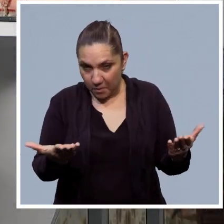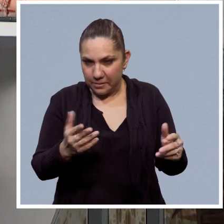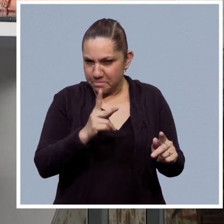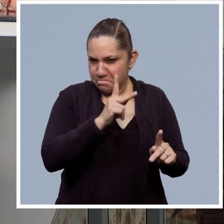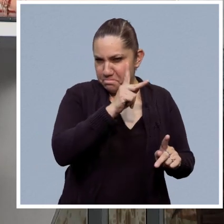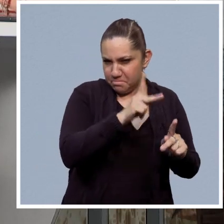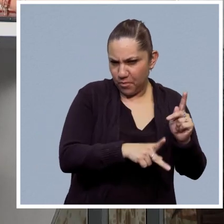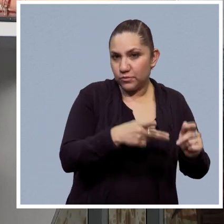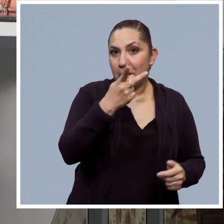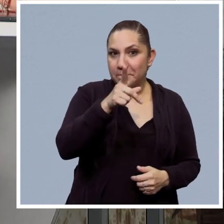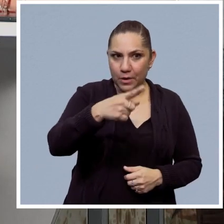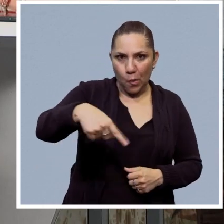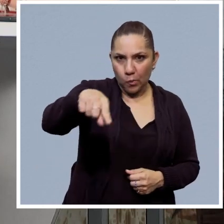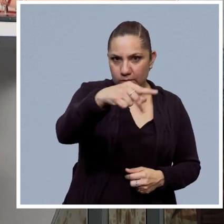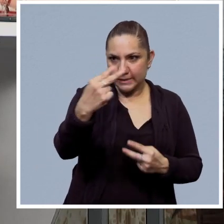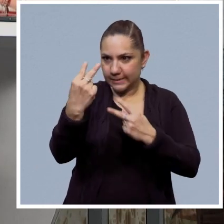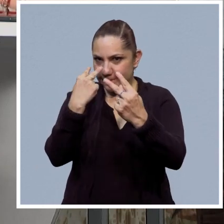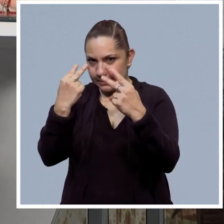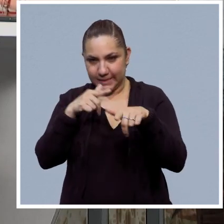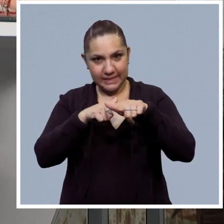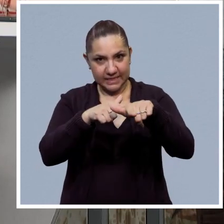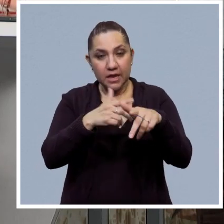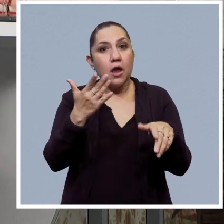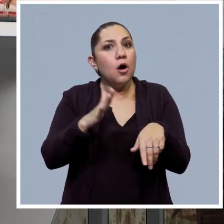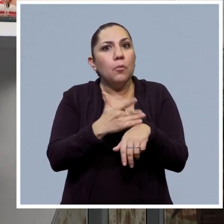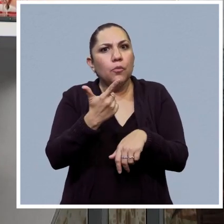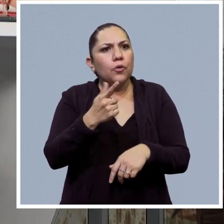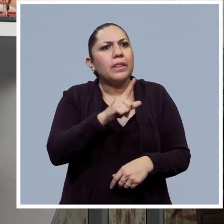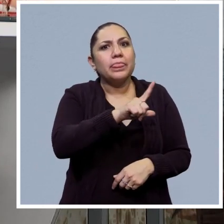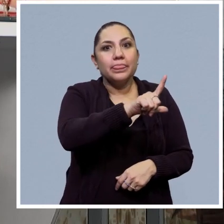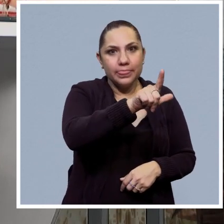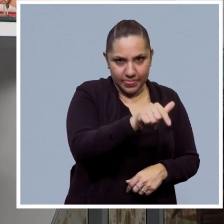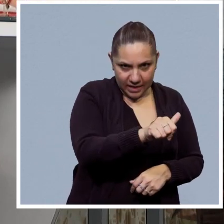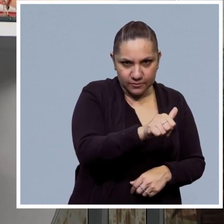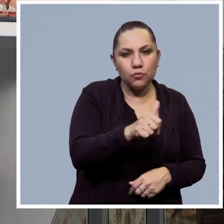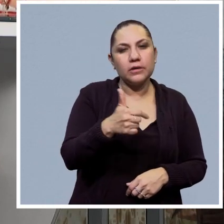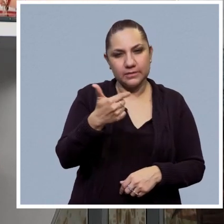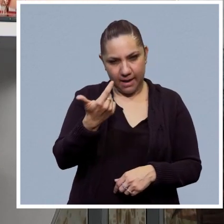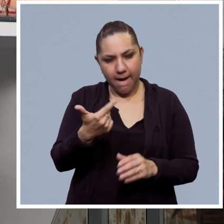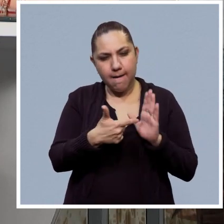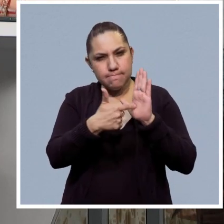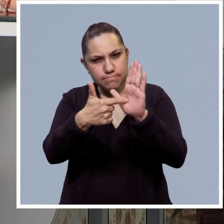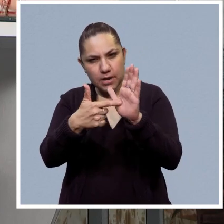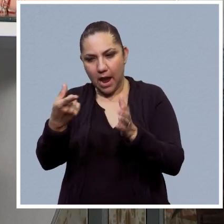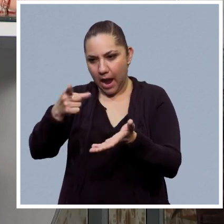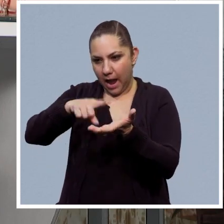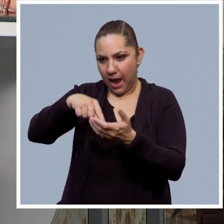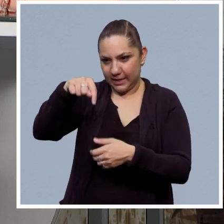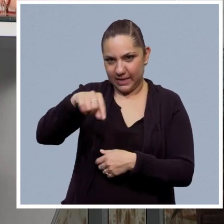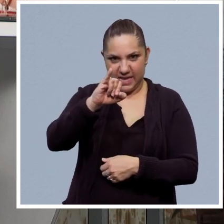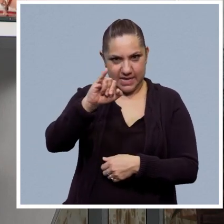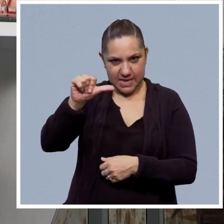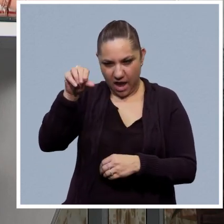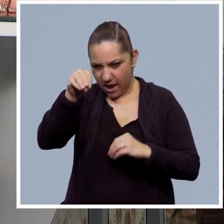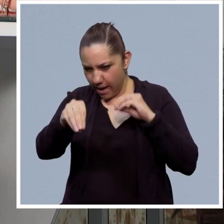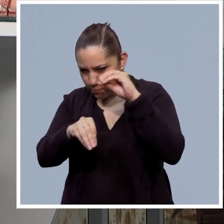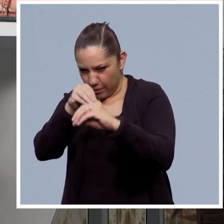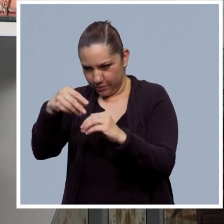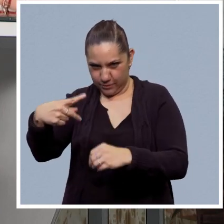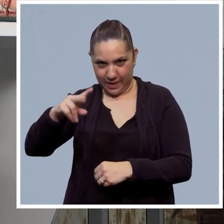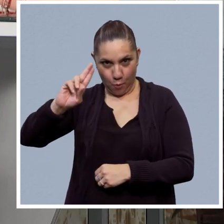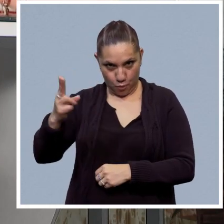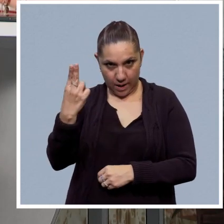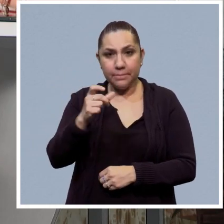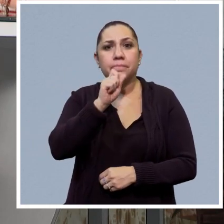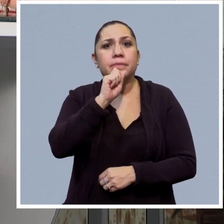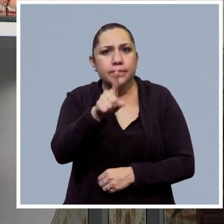Es momento de hacer una pausa, pero no se despeguen de sus pantallas porque al regreso conoceremos el laboratorio de inteligencia artificial perteneciente a nuestra